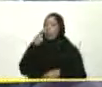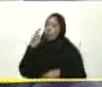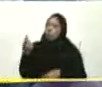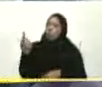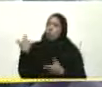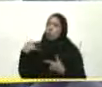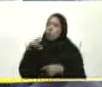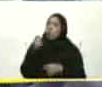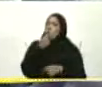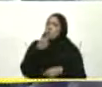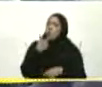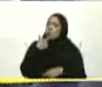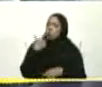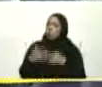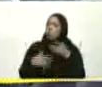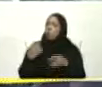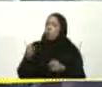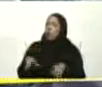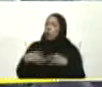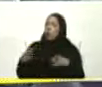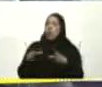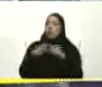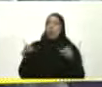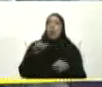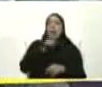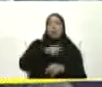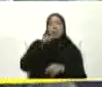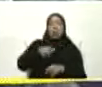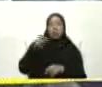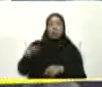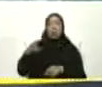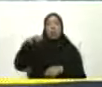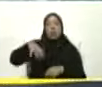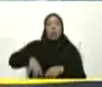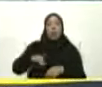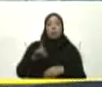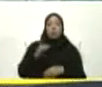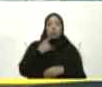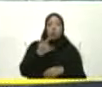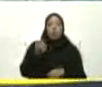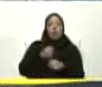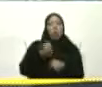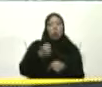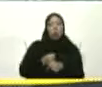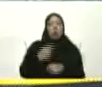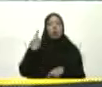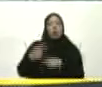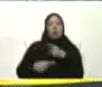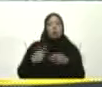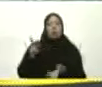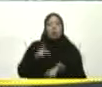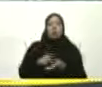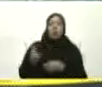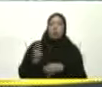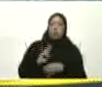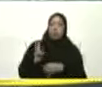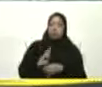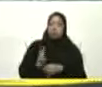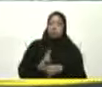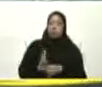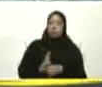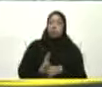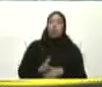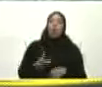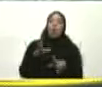Extraordinario Regalo Para todos Los pacientes Oncológicos Del estado Y del resto Del centro Del país Que usted Se